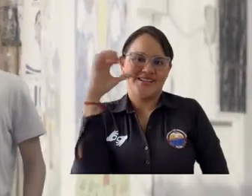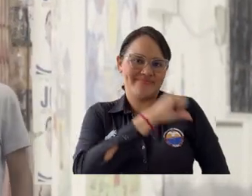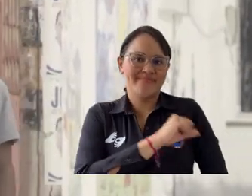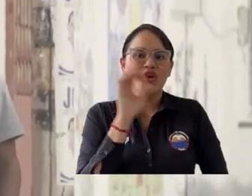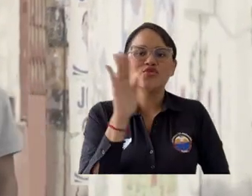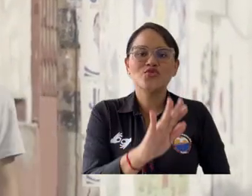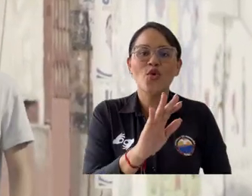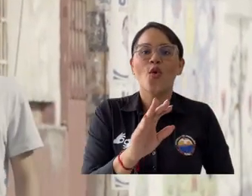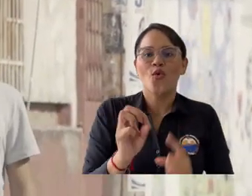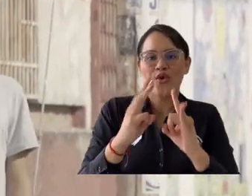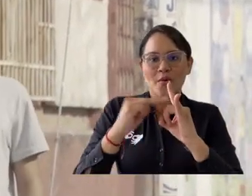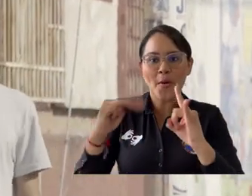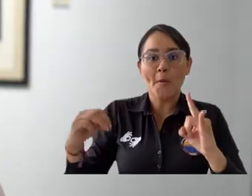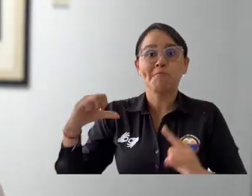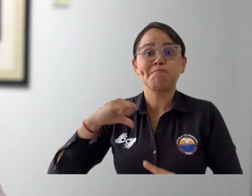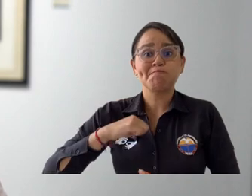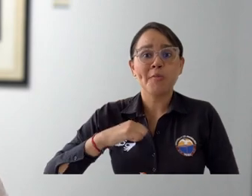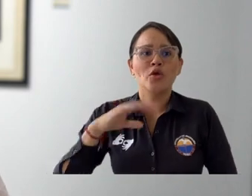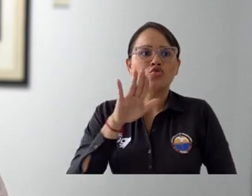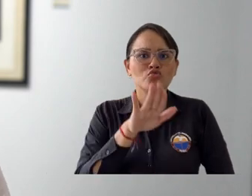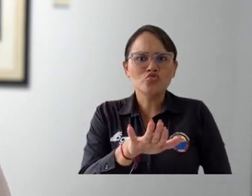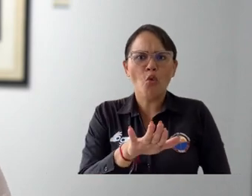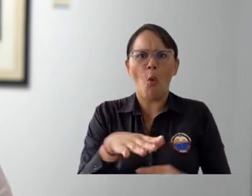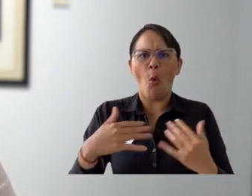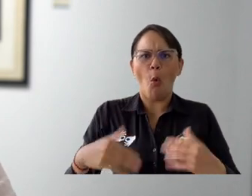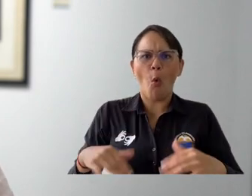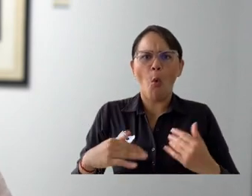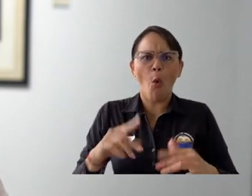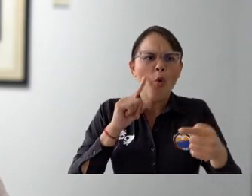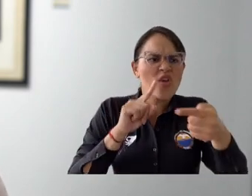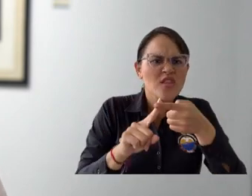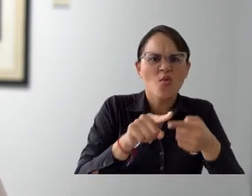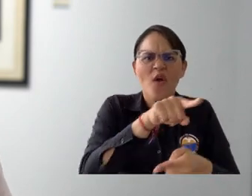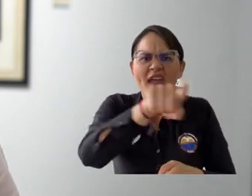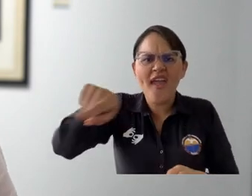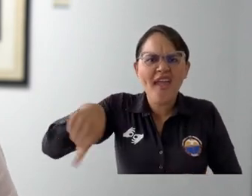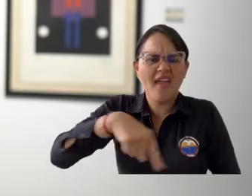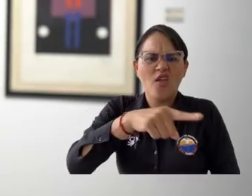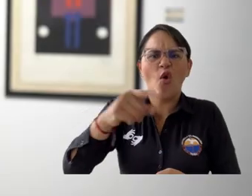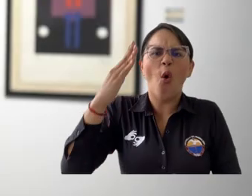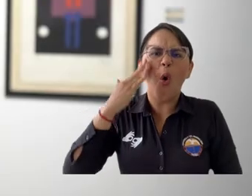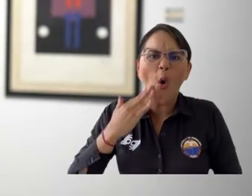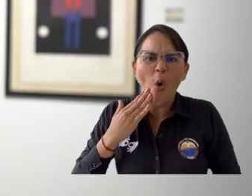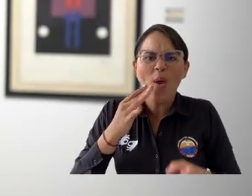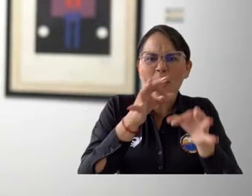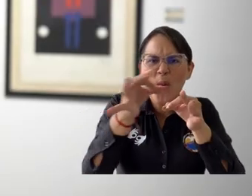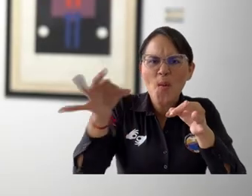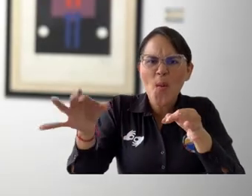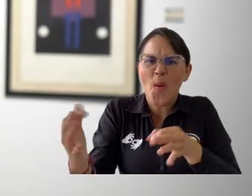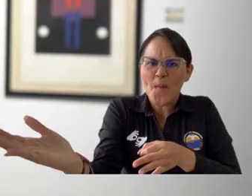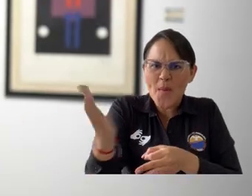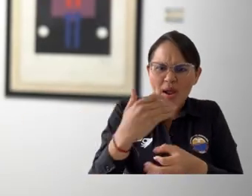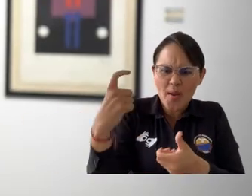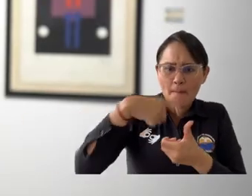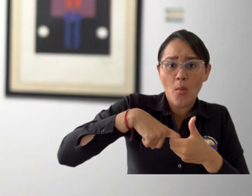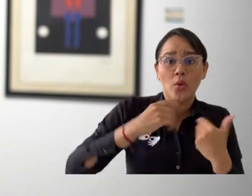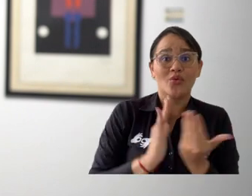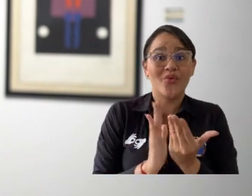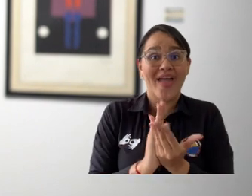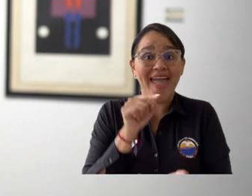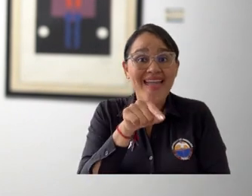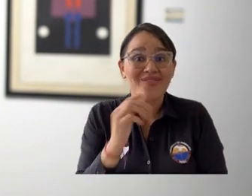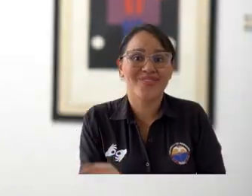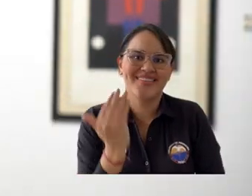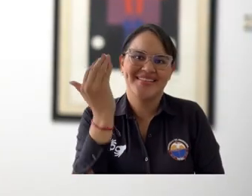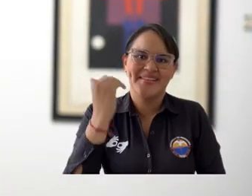la primera universidad con un programa bandera en traer joven de los municipios y que después pudieran volver a transformar el territorio. Es una gran alegría que la universidad ya